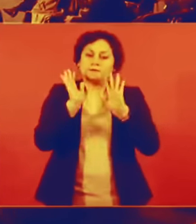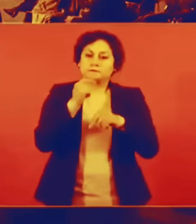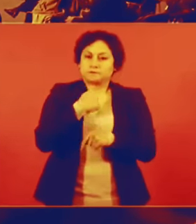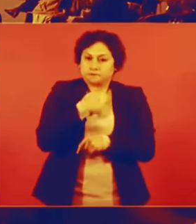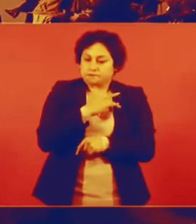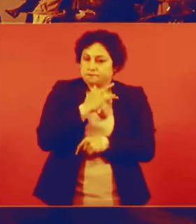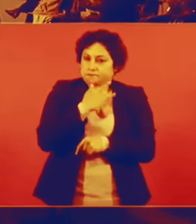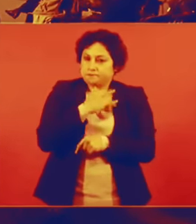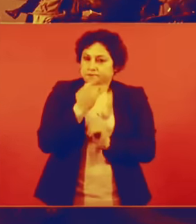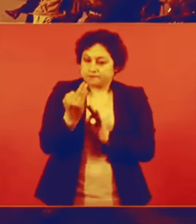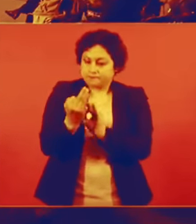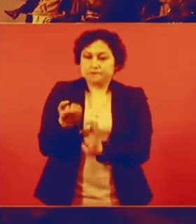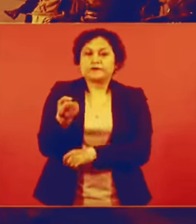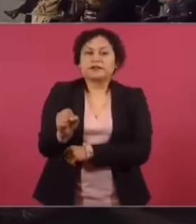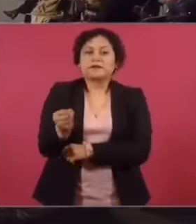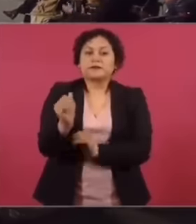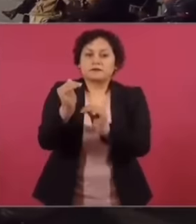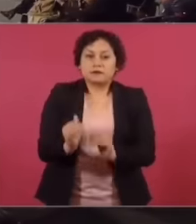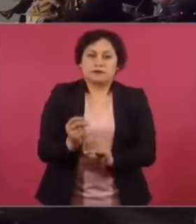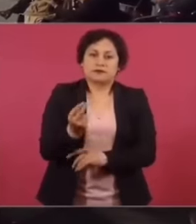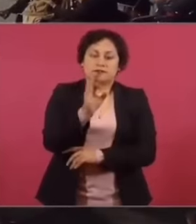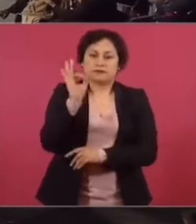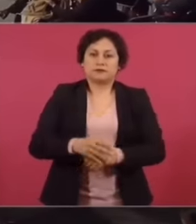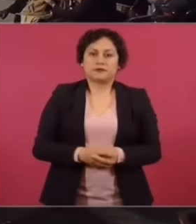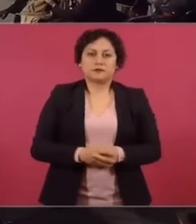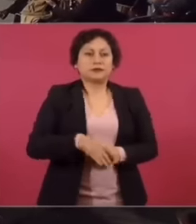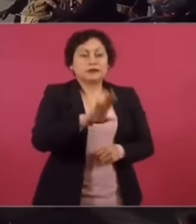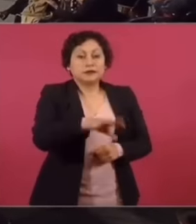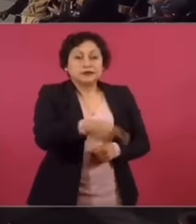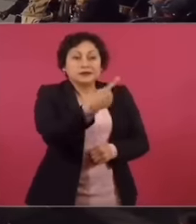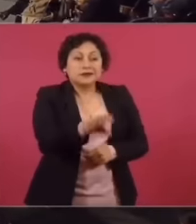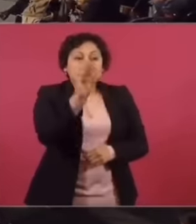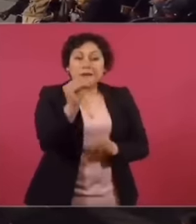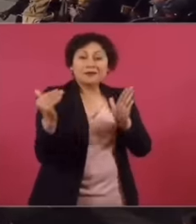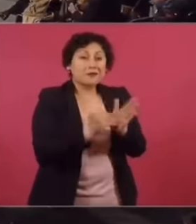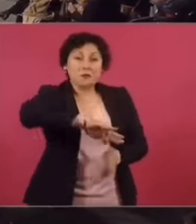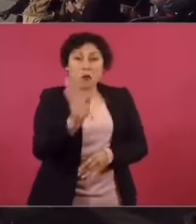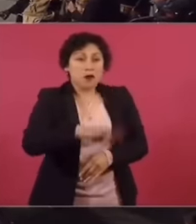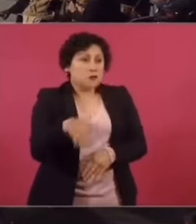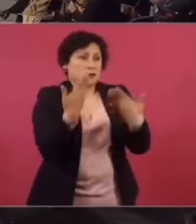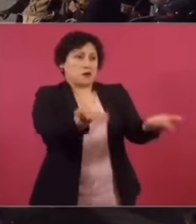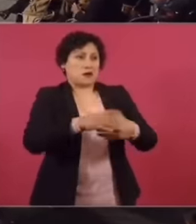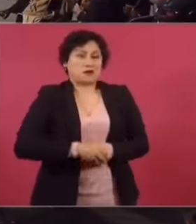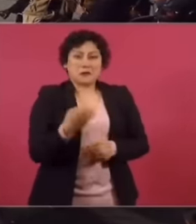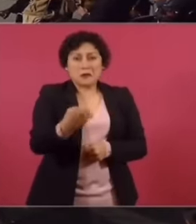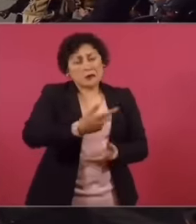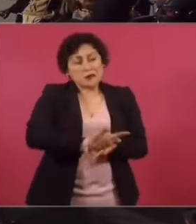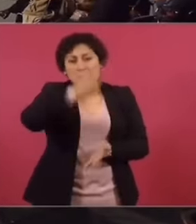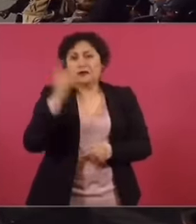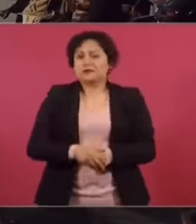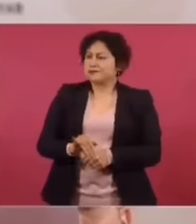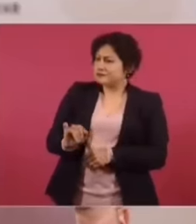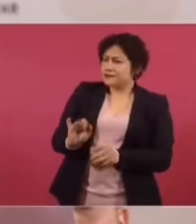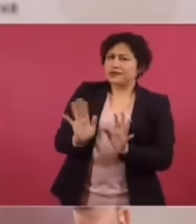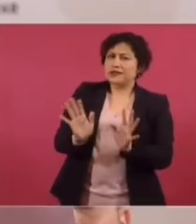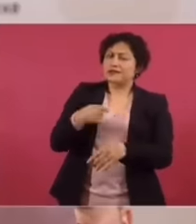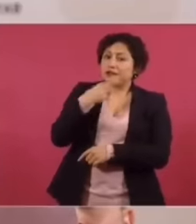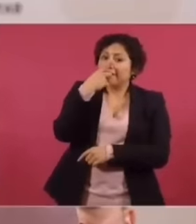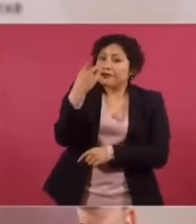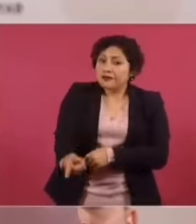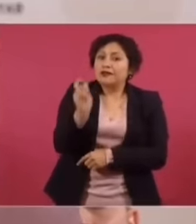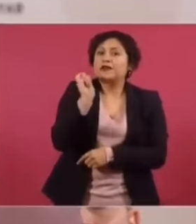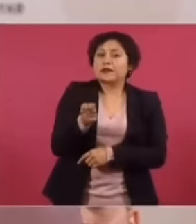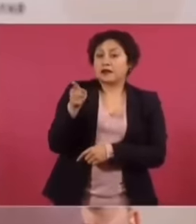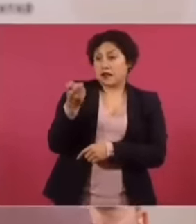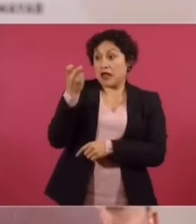en septiembre con 25%. Pero hay 190 mil muertos, señor presidente. sí, sí, Es una cifra que... Ya te dije, si vamos a eso,